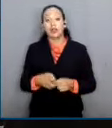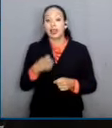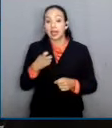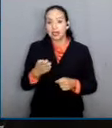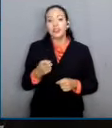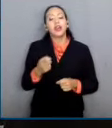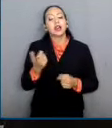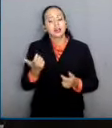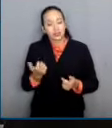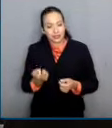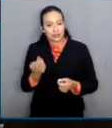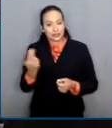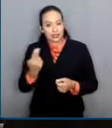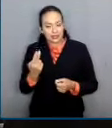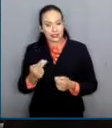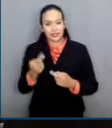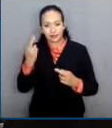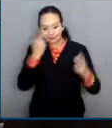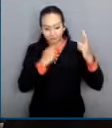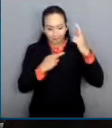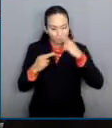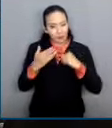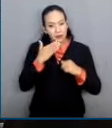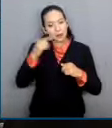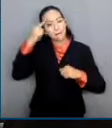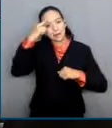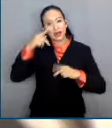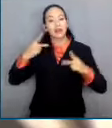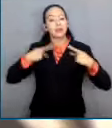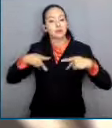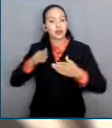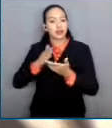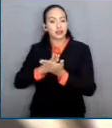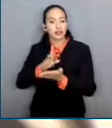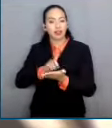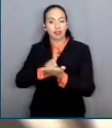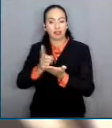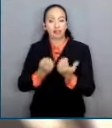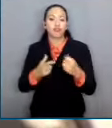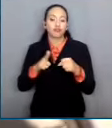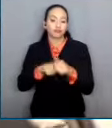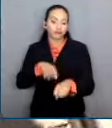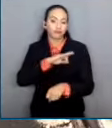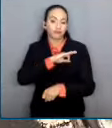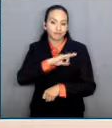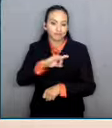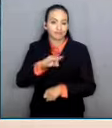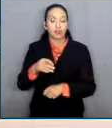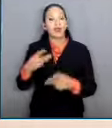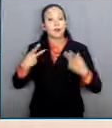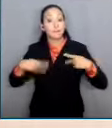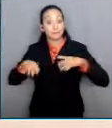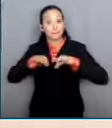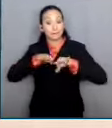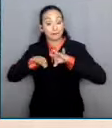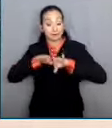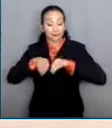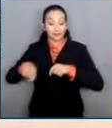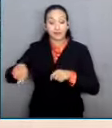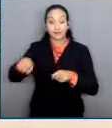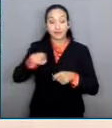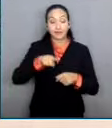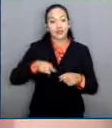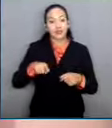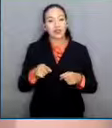busca garantizar el grado máximo del derecho a la seguridad social de las personas trabajadoras en aspectos esenciales para su